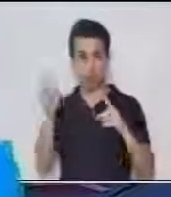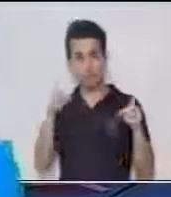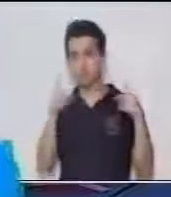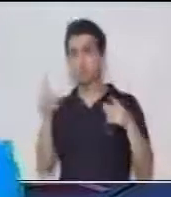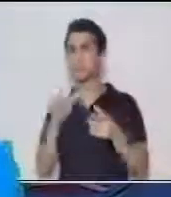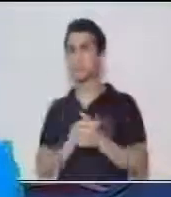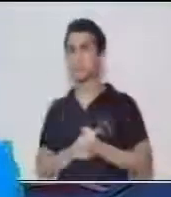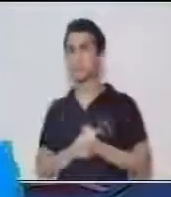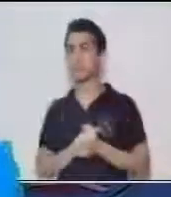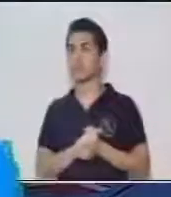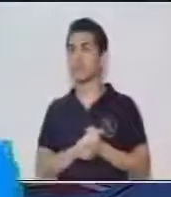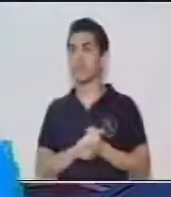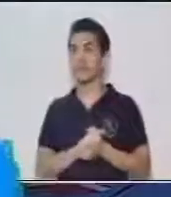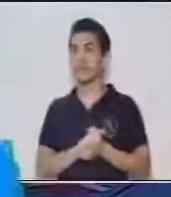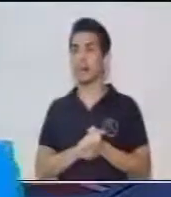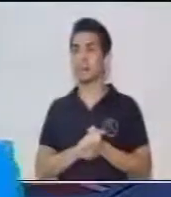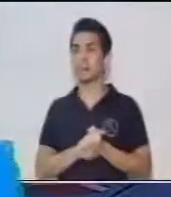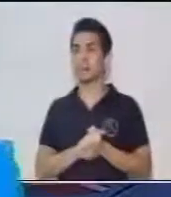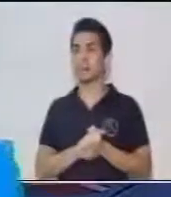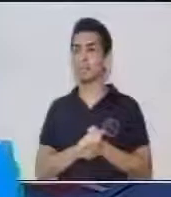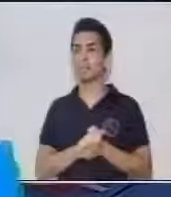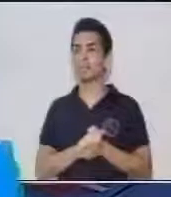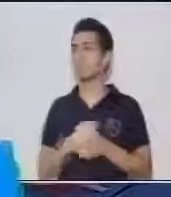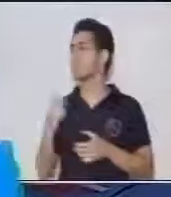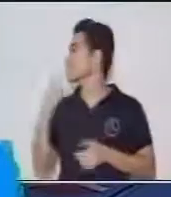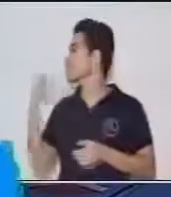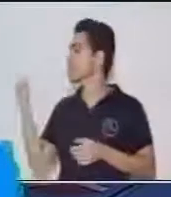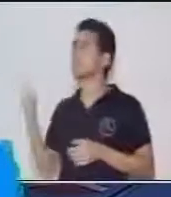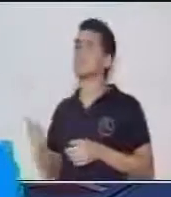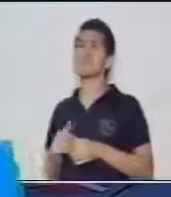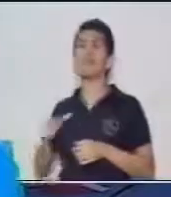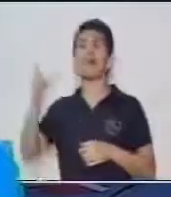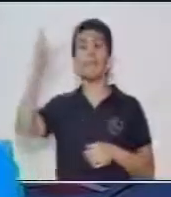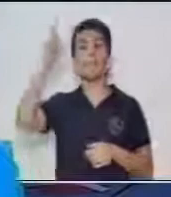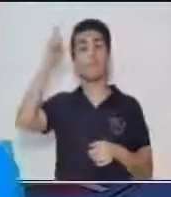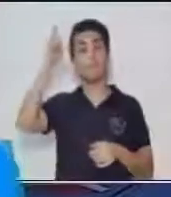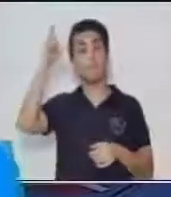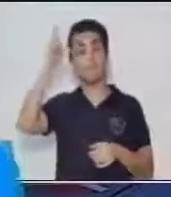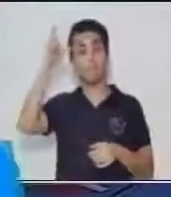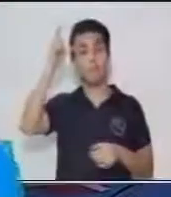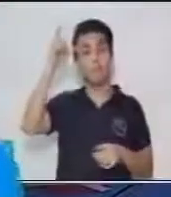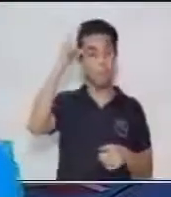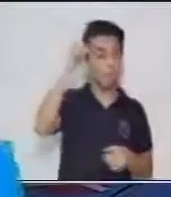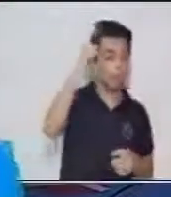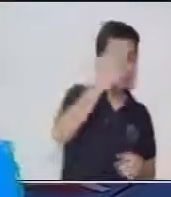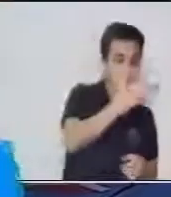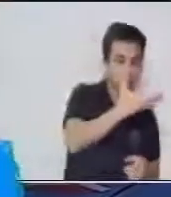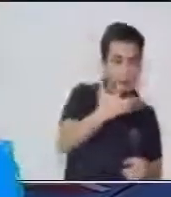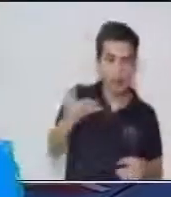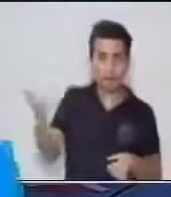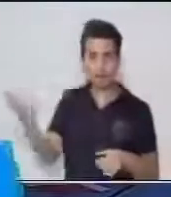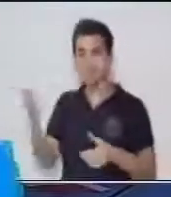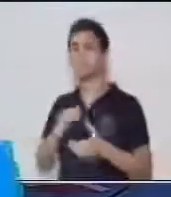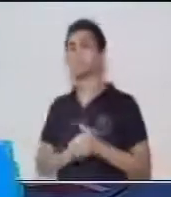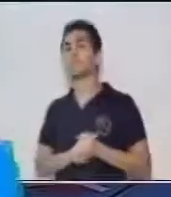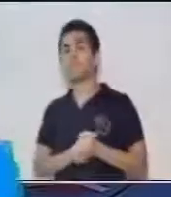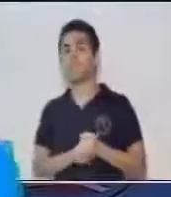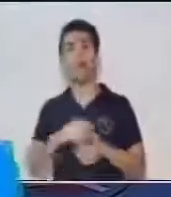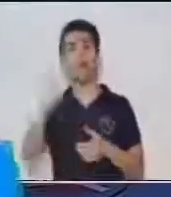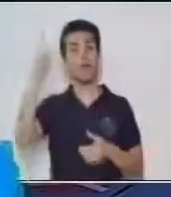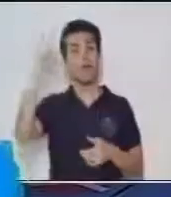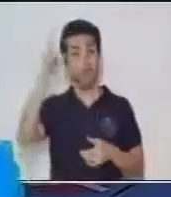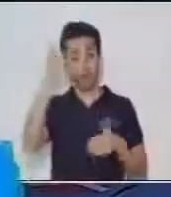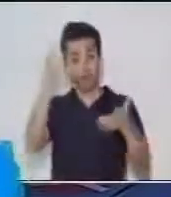lo conocemos, es algo muy sencillo y dice la lectura. Las vacas, las vacas nos dan leche. La leche es